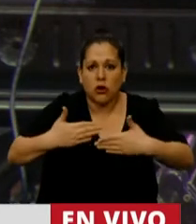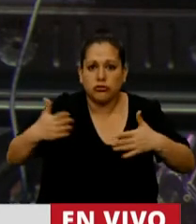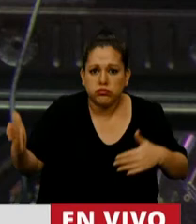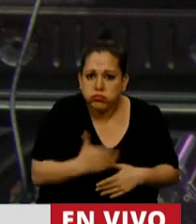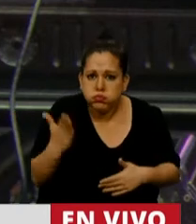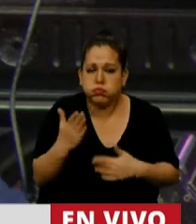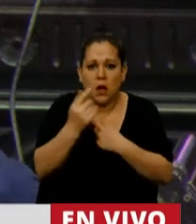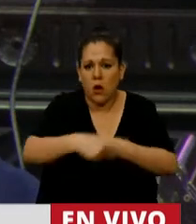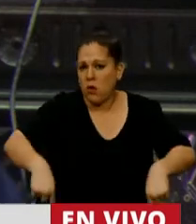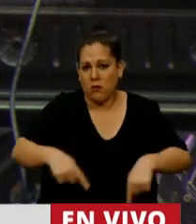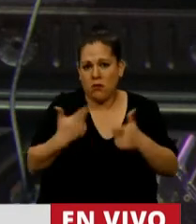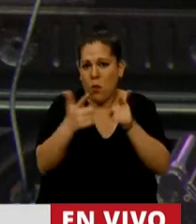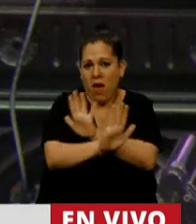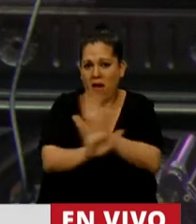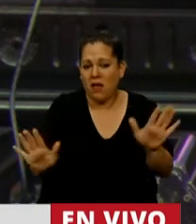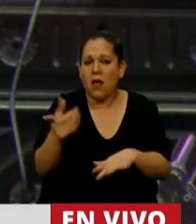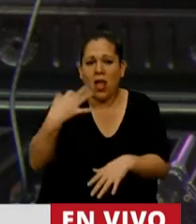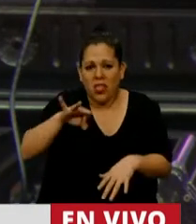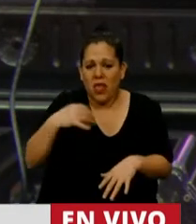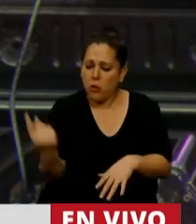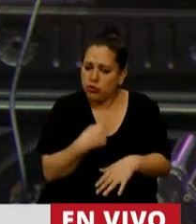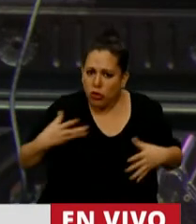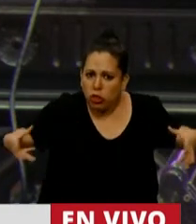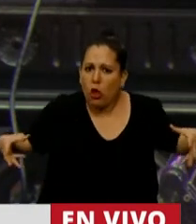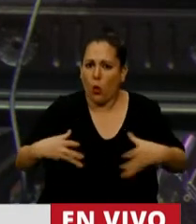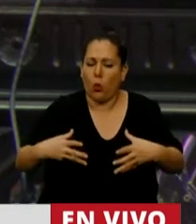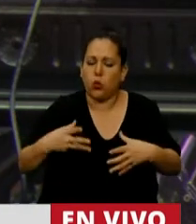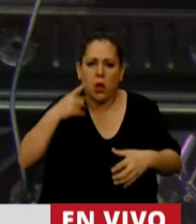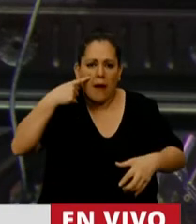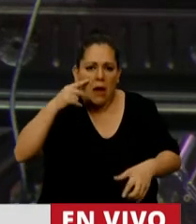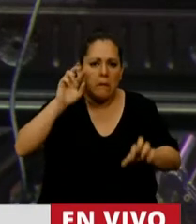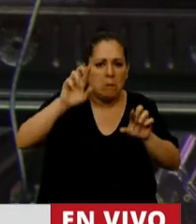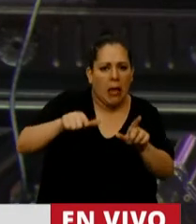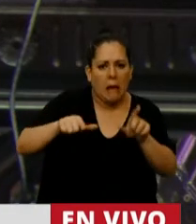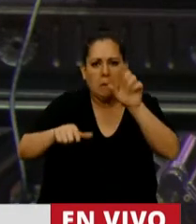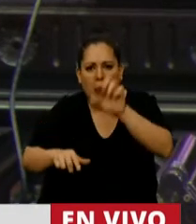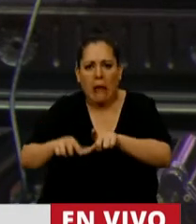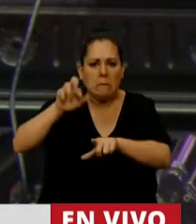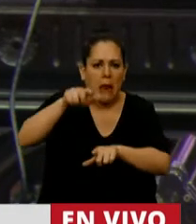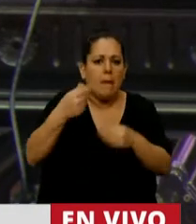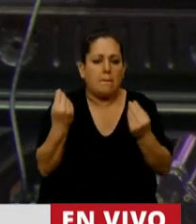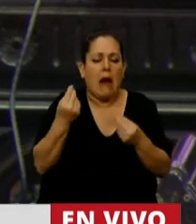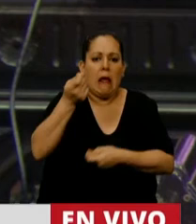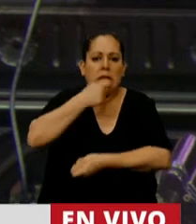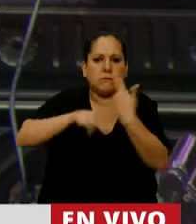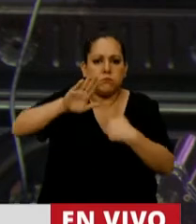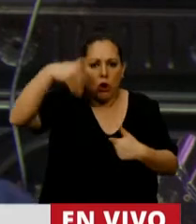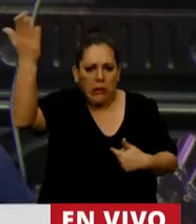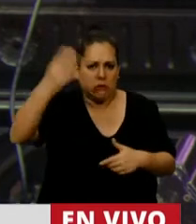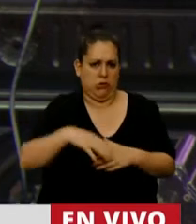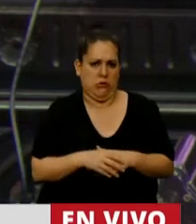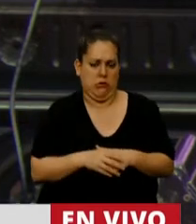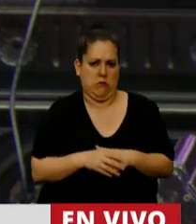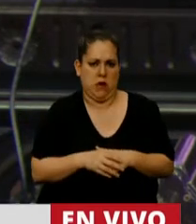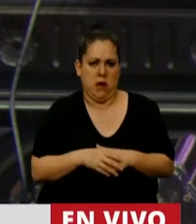Deberían estar trabajando, todos juntos deberíamos estar trabajando en un plan nacional de exportaciones. Trabajando para